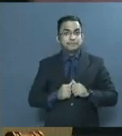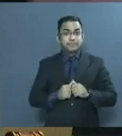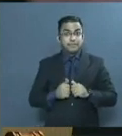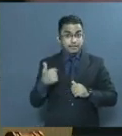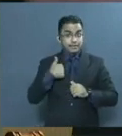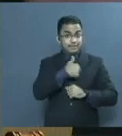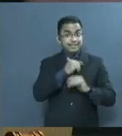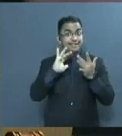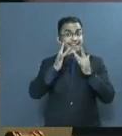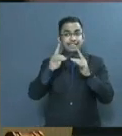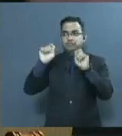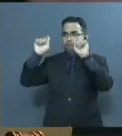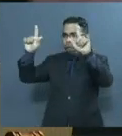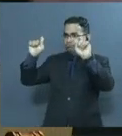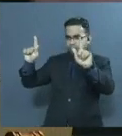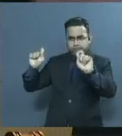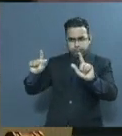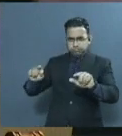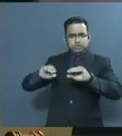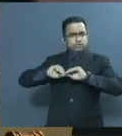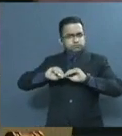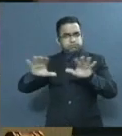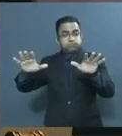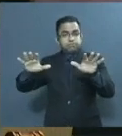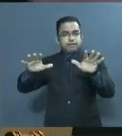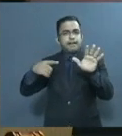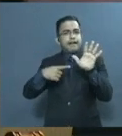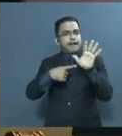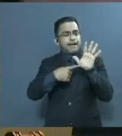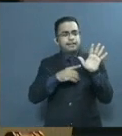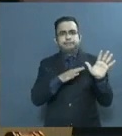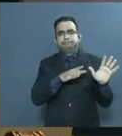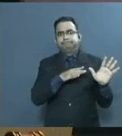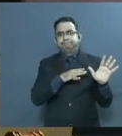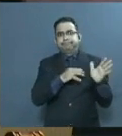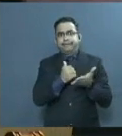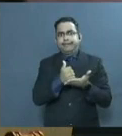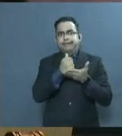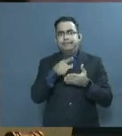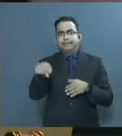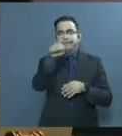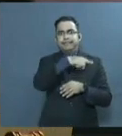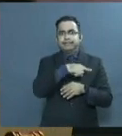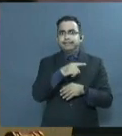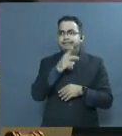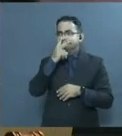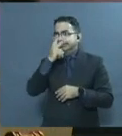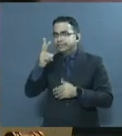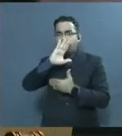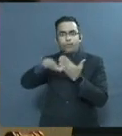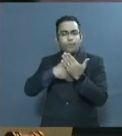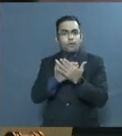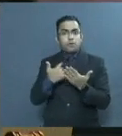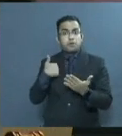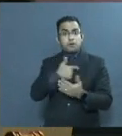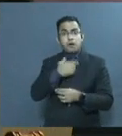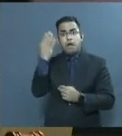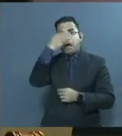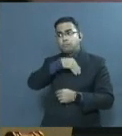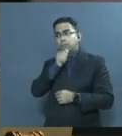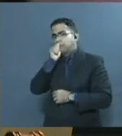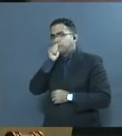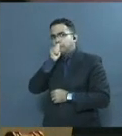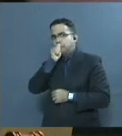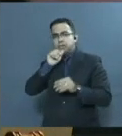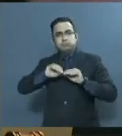y disponibilidad de datos en línea es una medida inédita a la vez que fundamental para el control